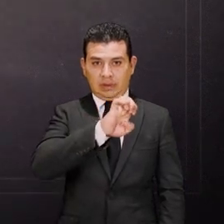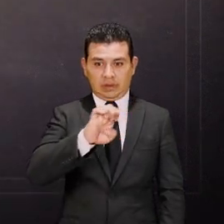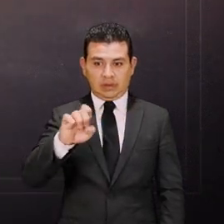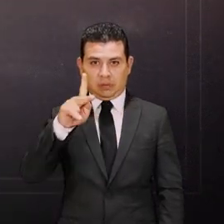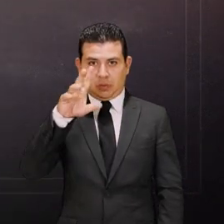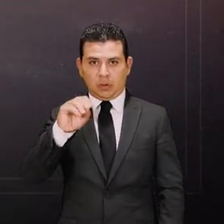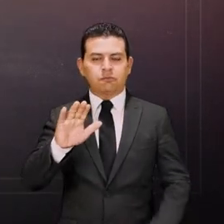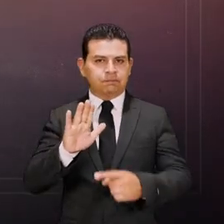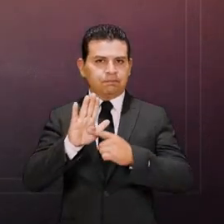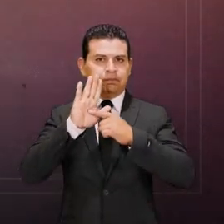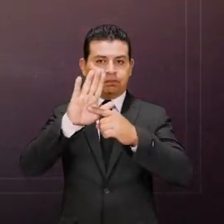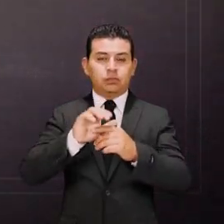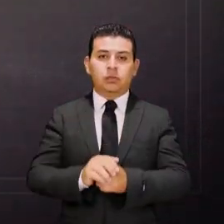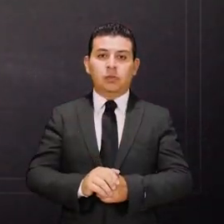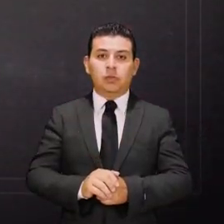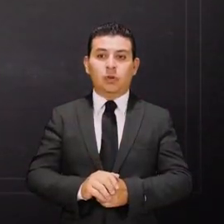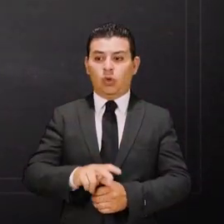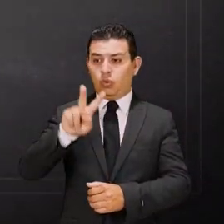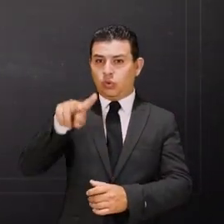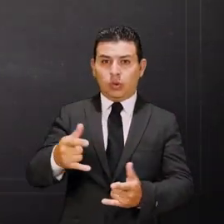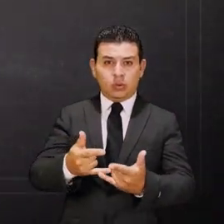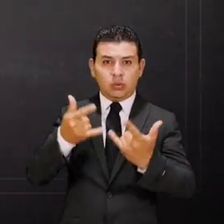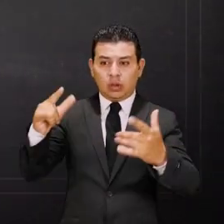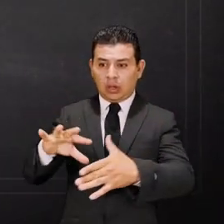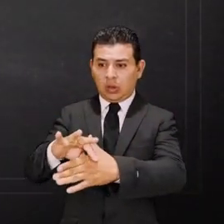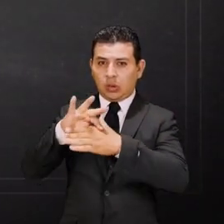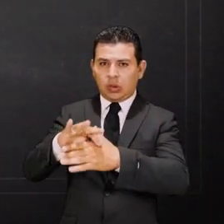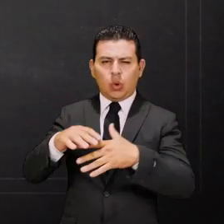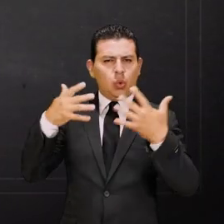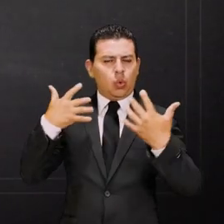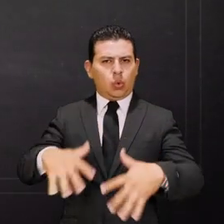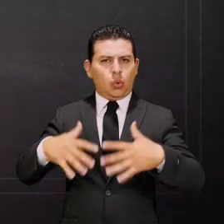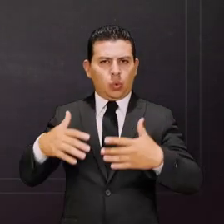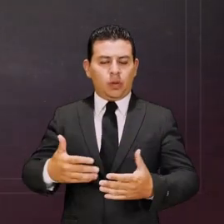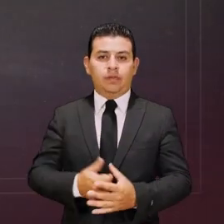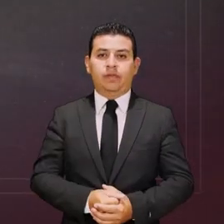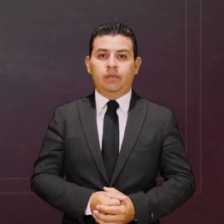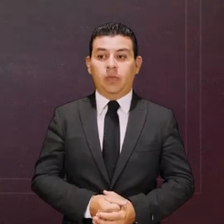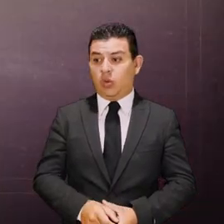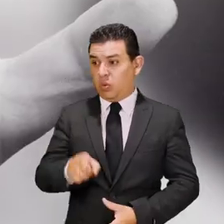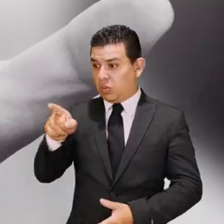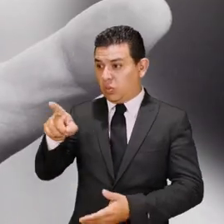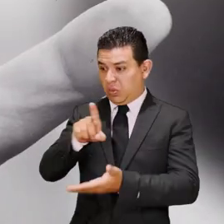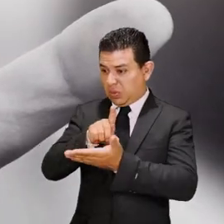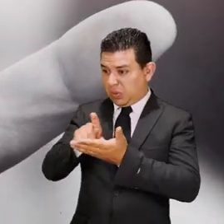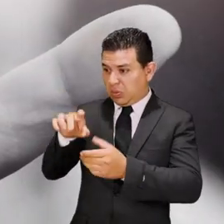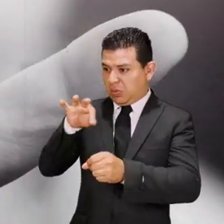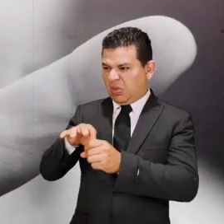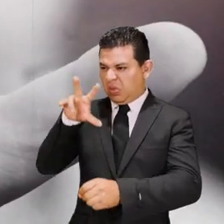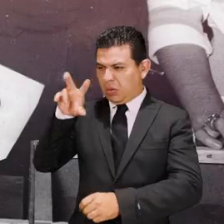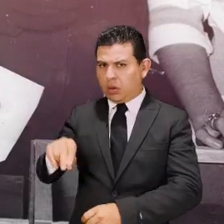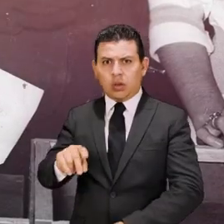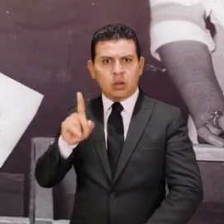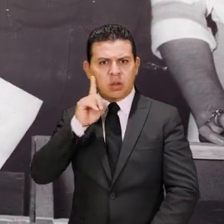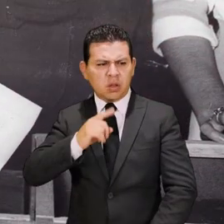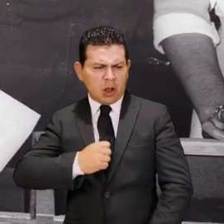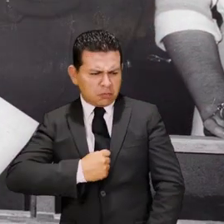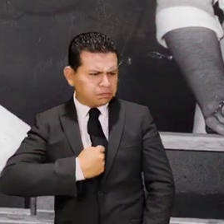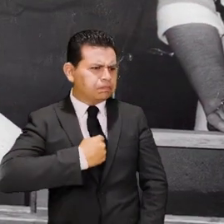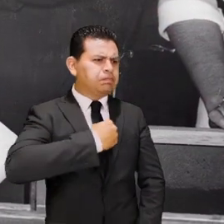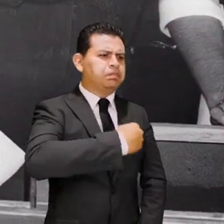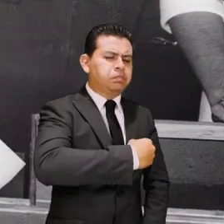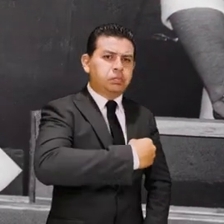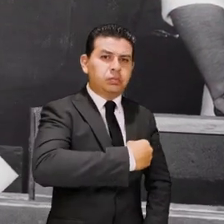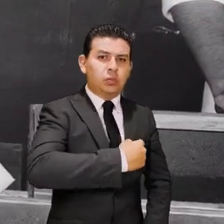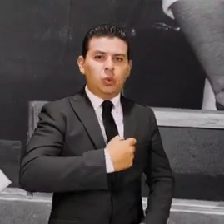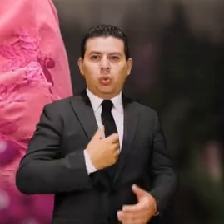El IEPCO presenta Basada en una impresionante historia real No tienes derecho a votar Y ellas se